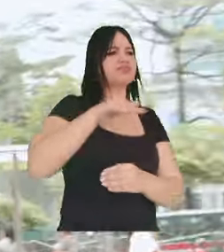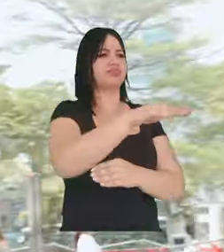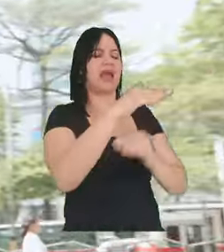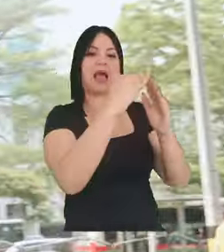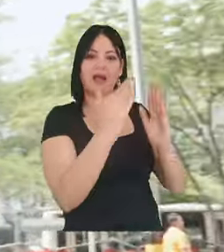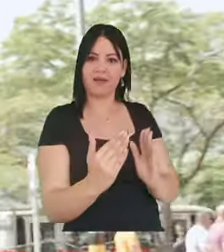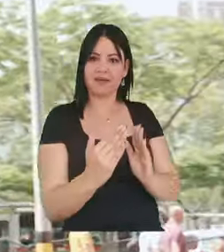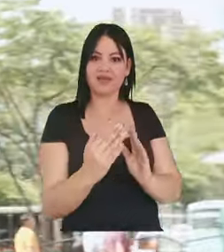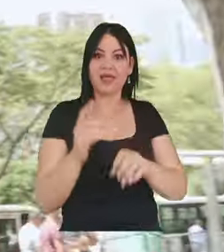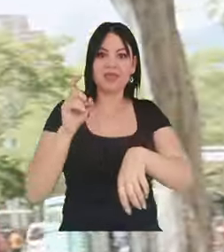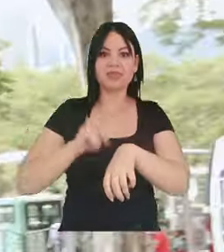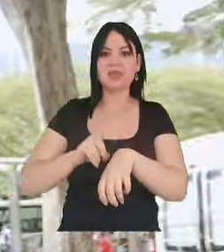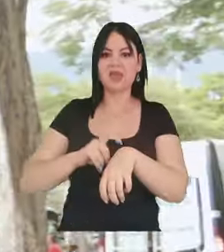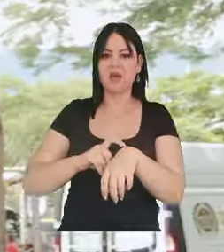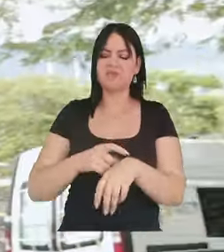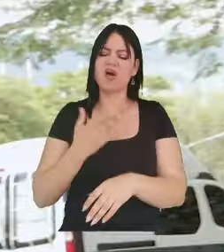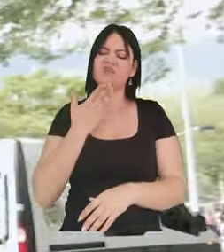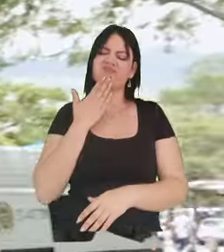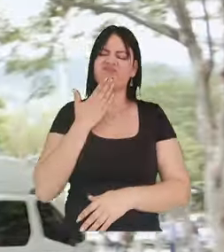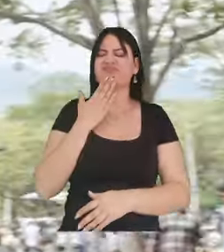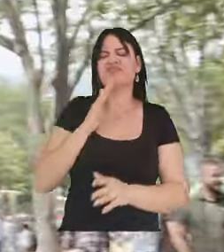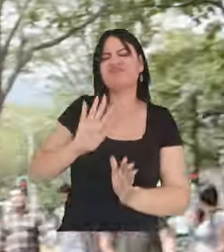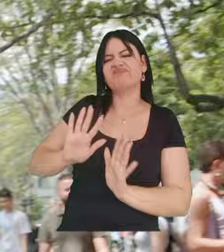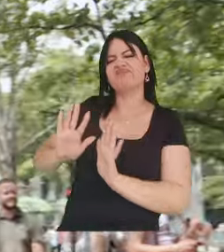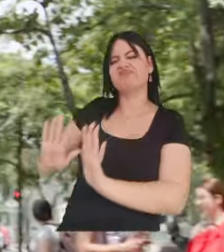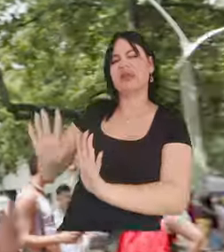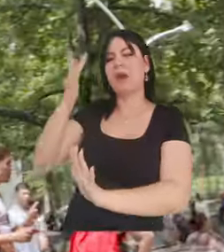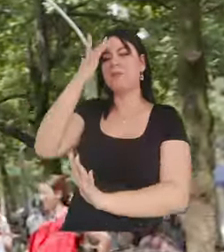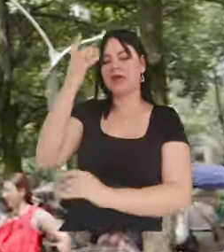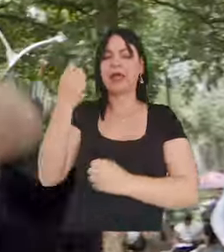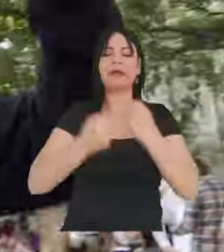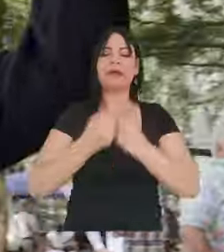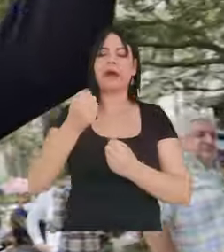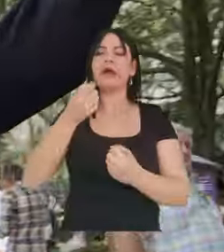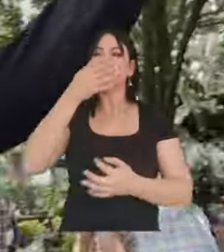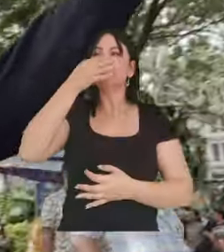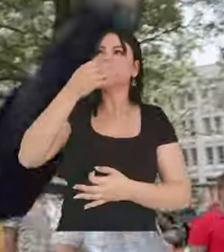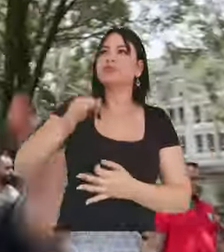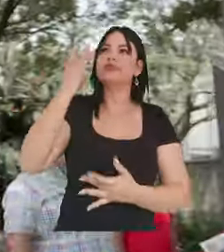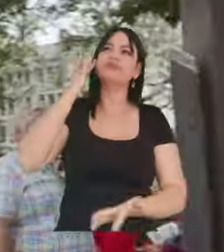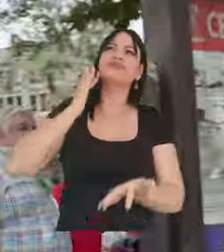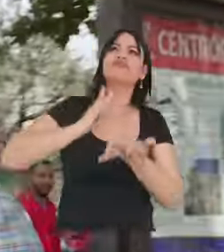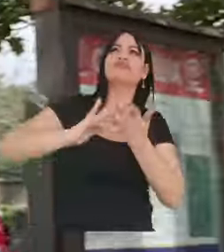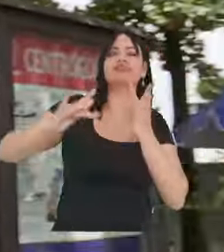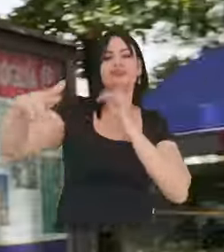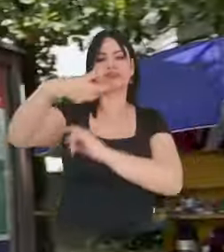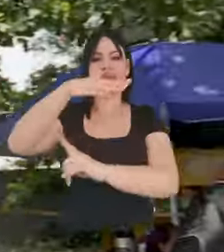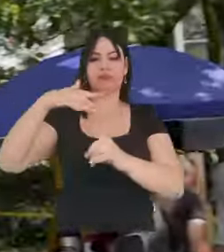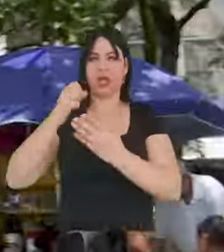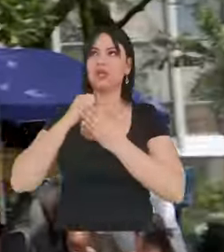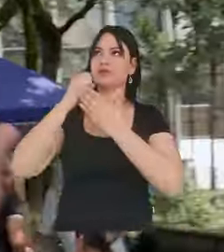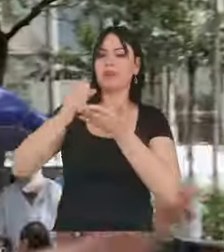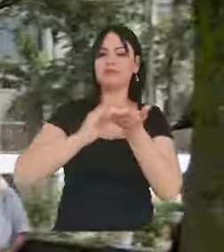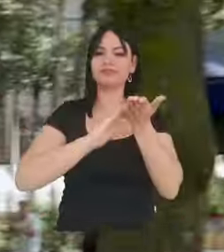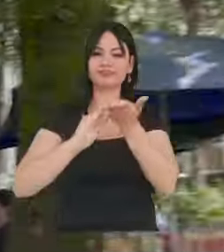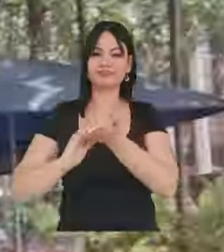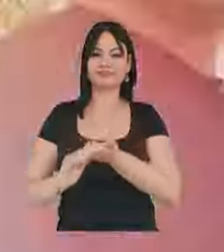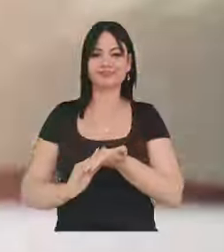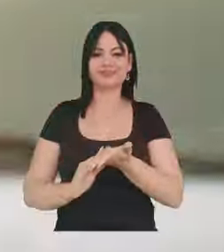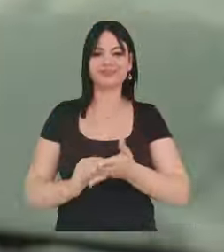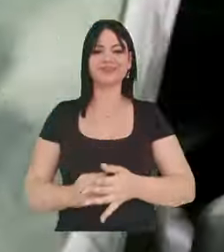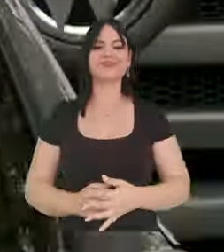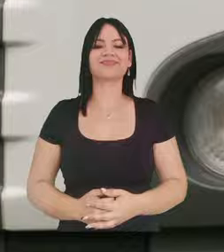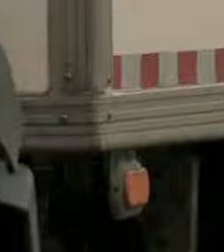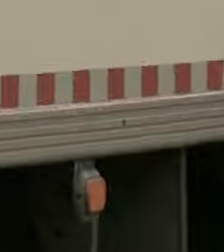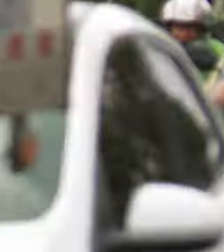y también pues vamos a usar en menor tiempo los vehículos que son fuentes móviles que contaminan el aire y así mejoramos también a ayudarle al medio ambiente